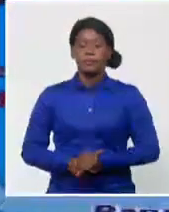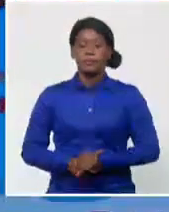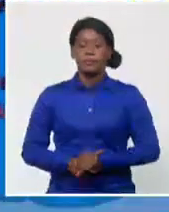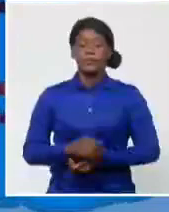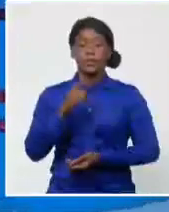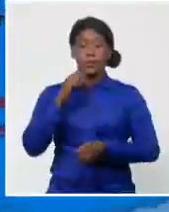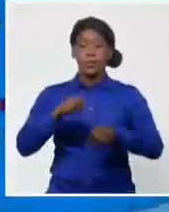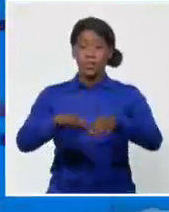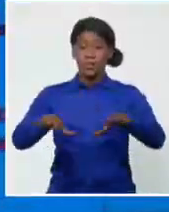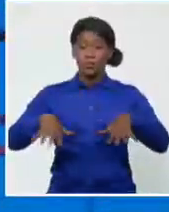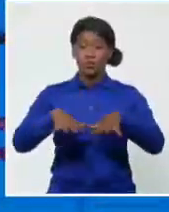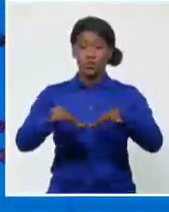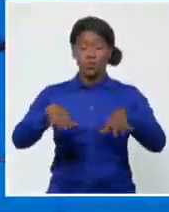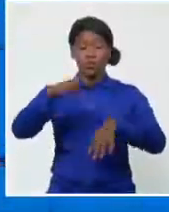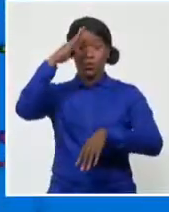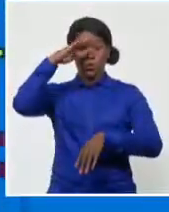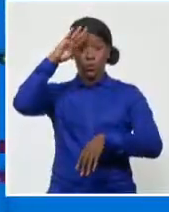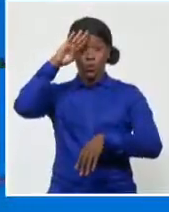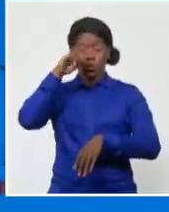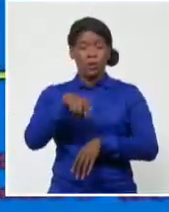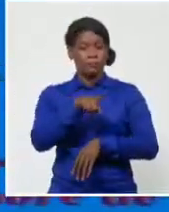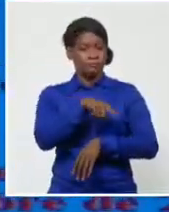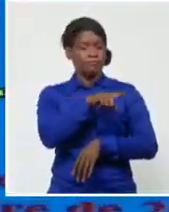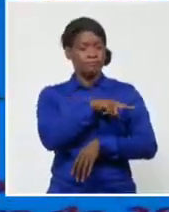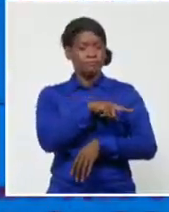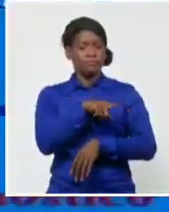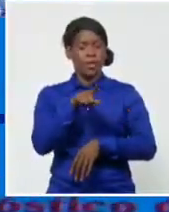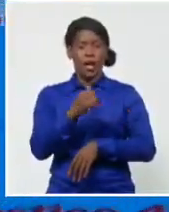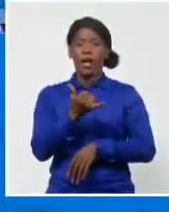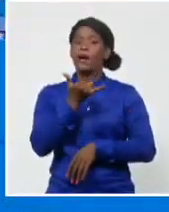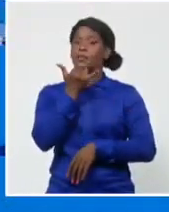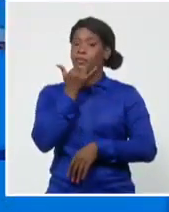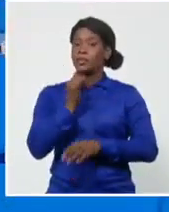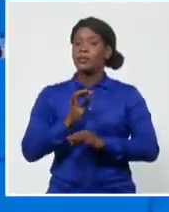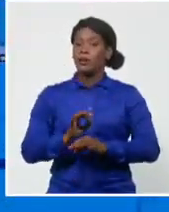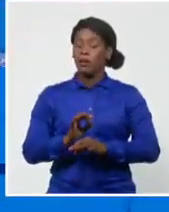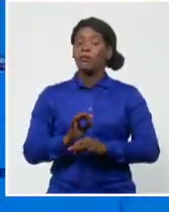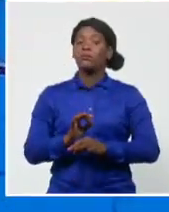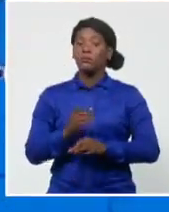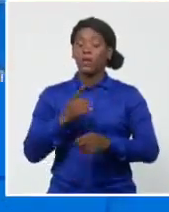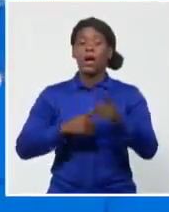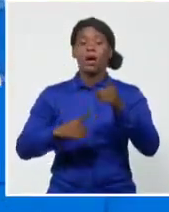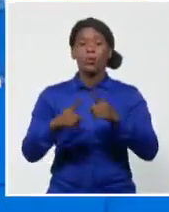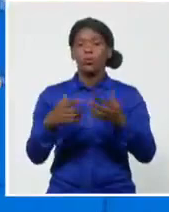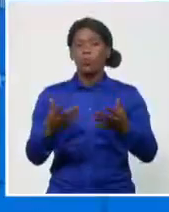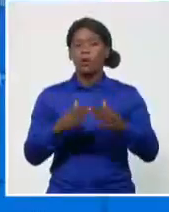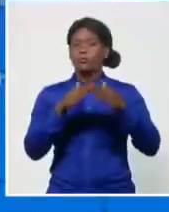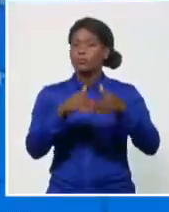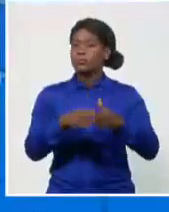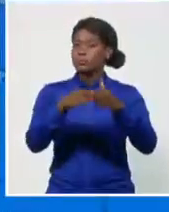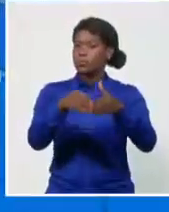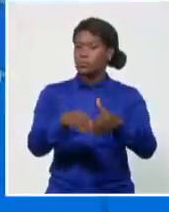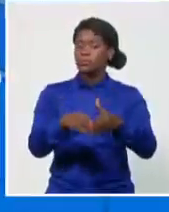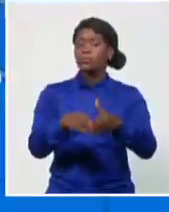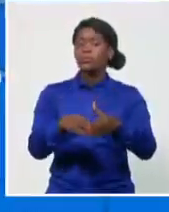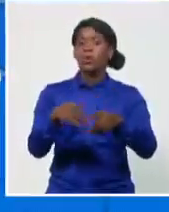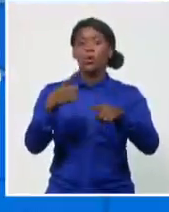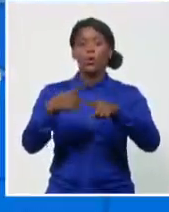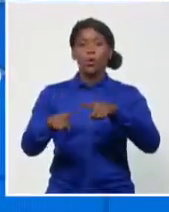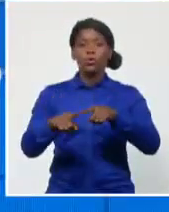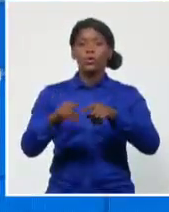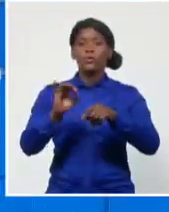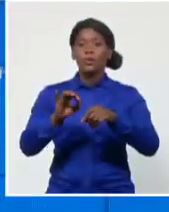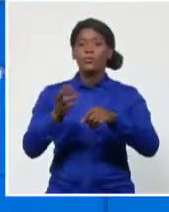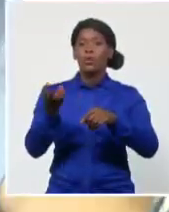meteorológica en Cuba en los últimos días ha afectado maniobras marítimas y también redes del